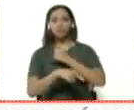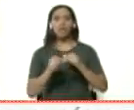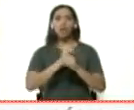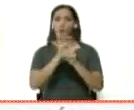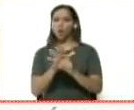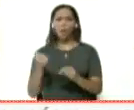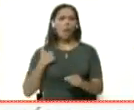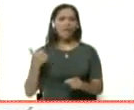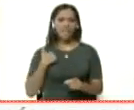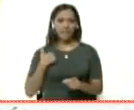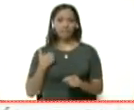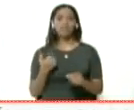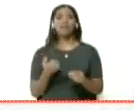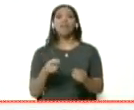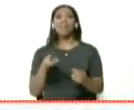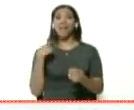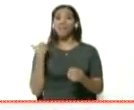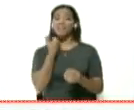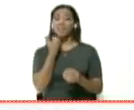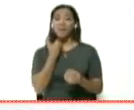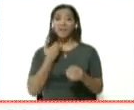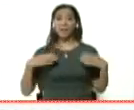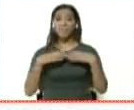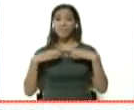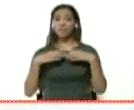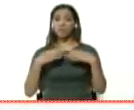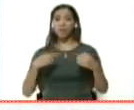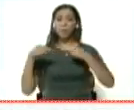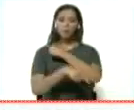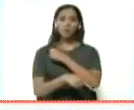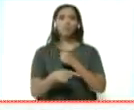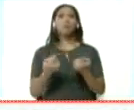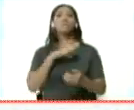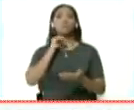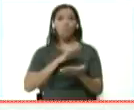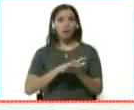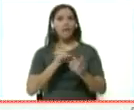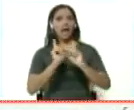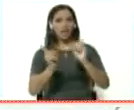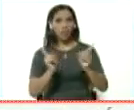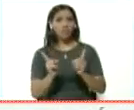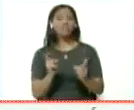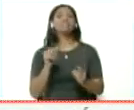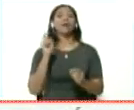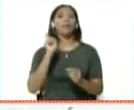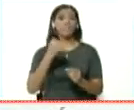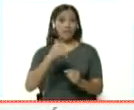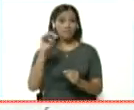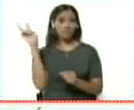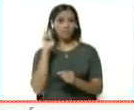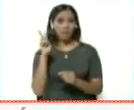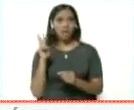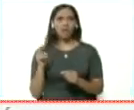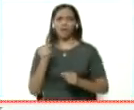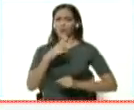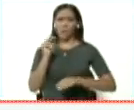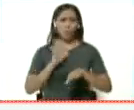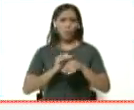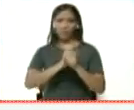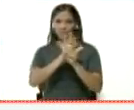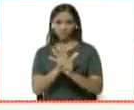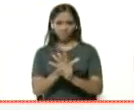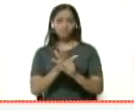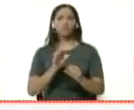las infecciones respiratorias agudas es la primera causa de morbilidad. Y también hay una gran causa de mortalidad en Venezuela y no es por el coronavirus,